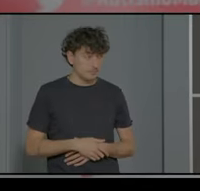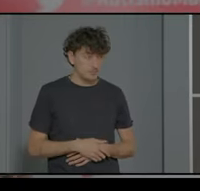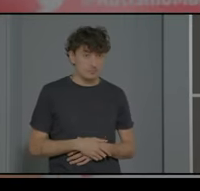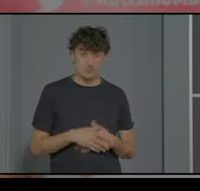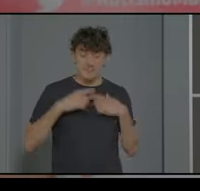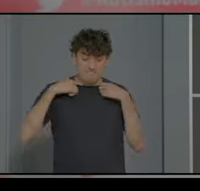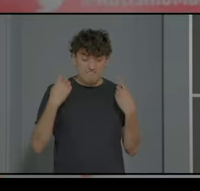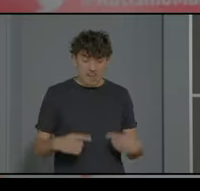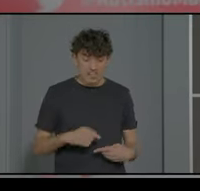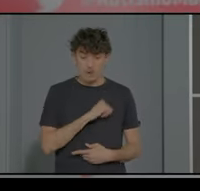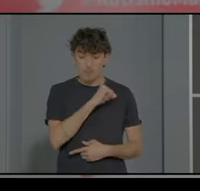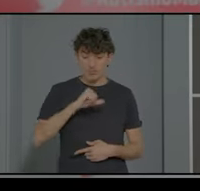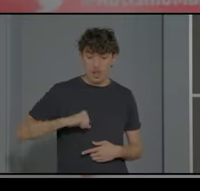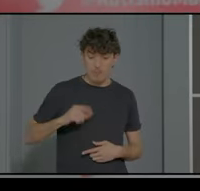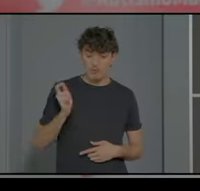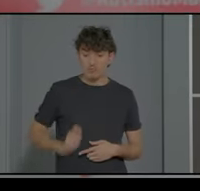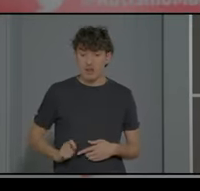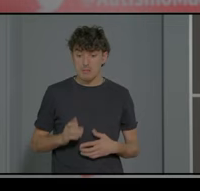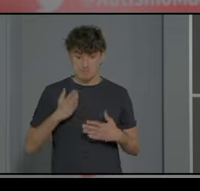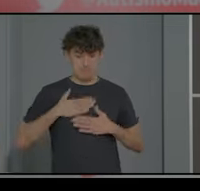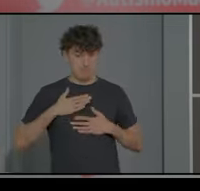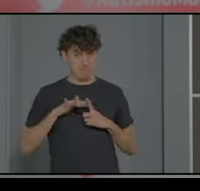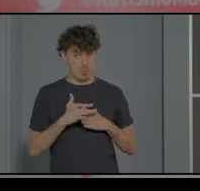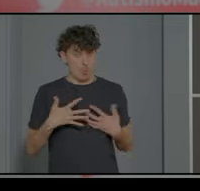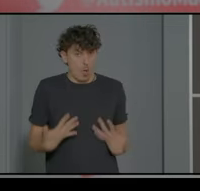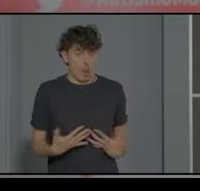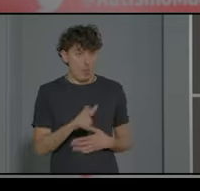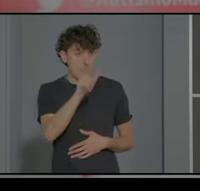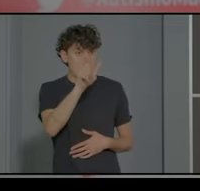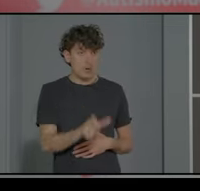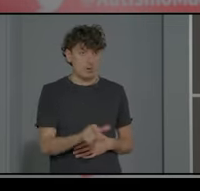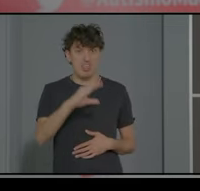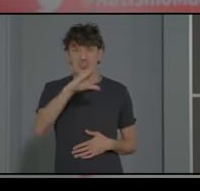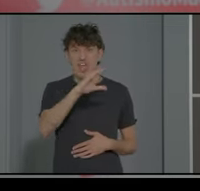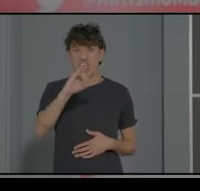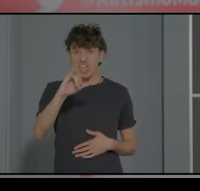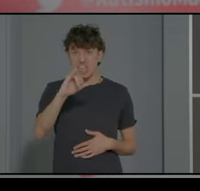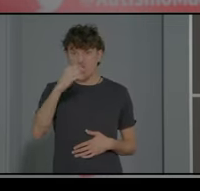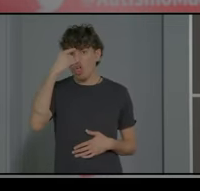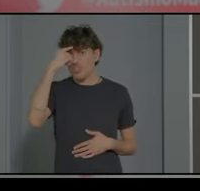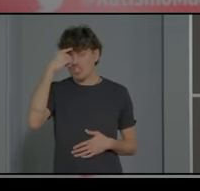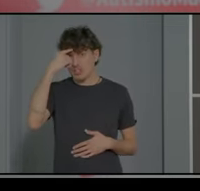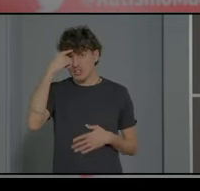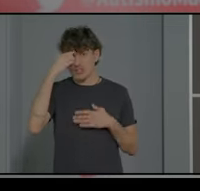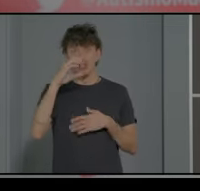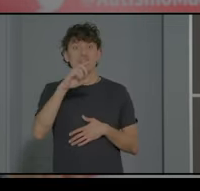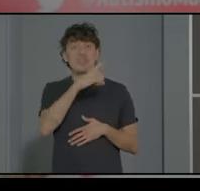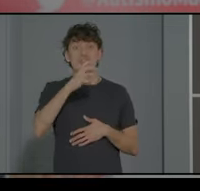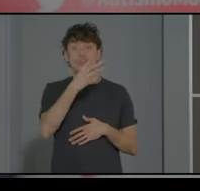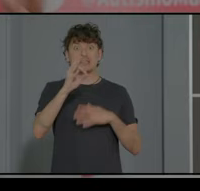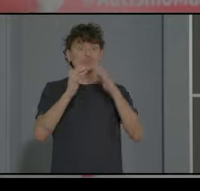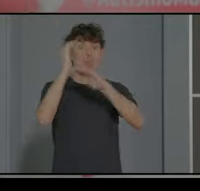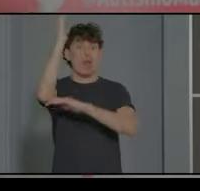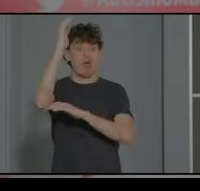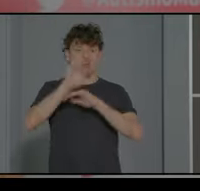personales y profesionales en mi caso ha sido una persona con un CI muy superior a 130. Tuvo un desarrollo